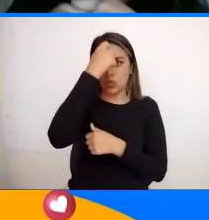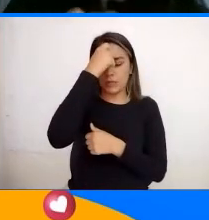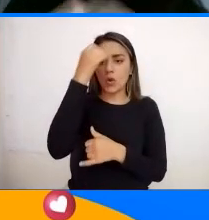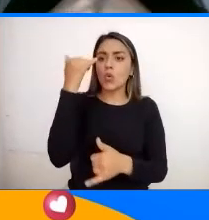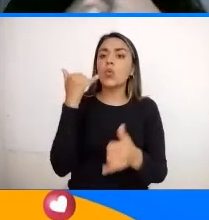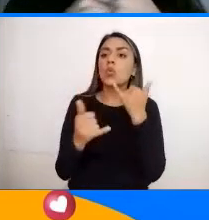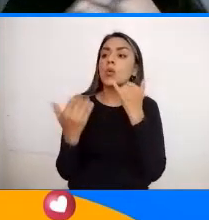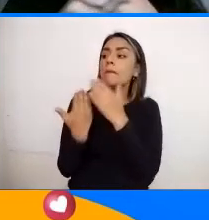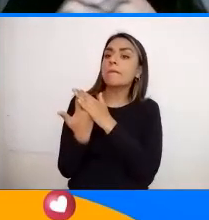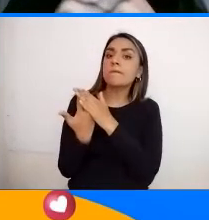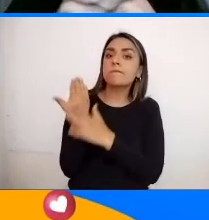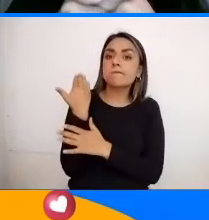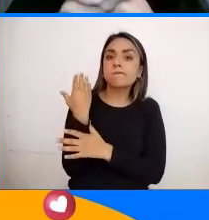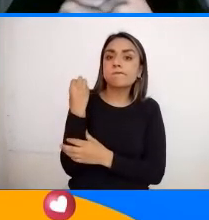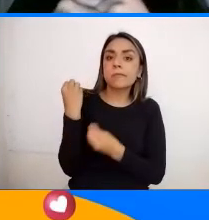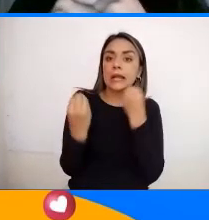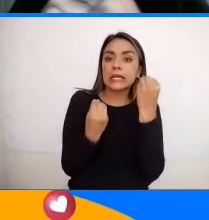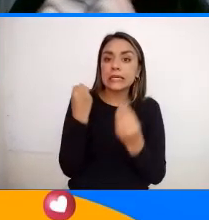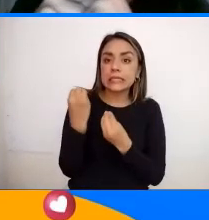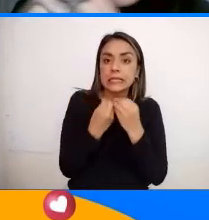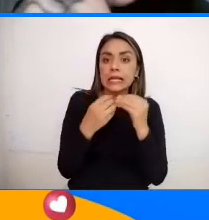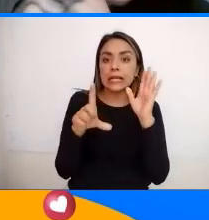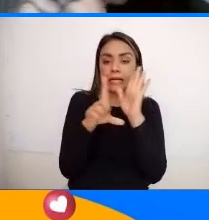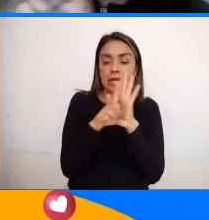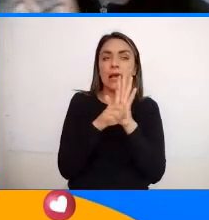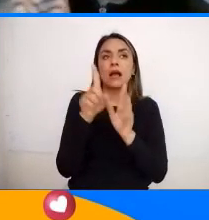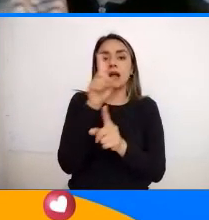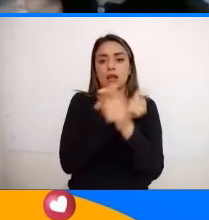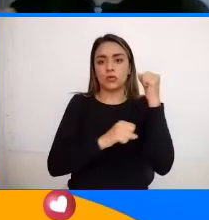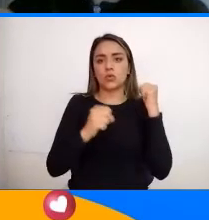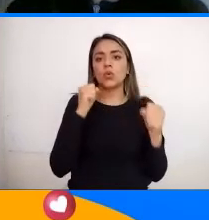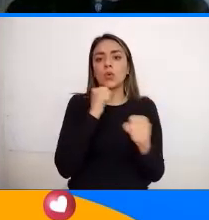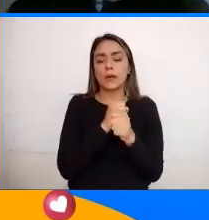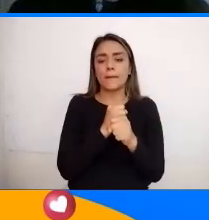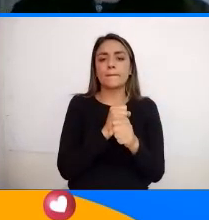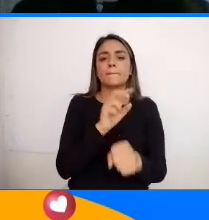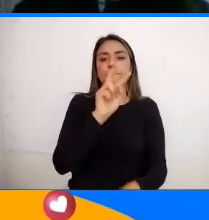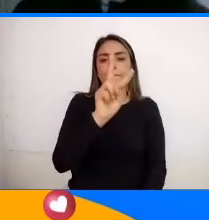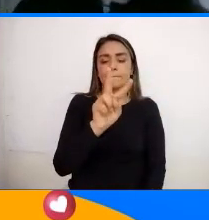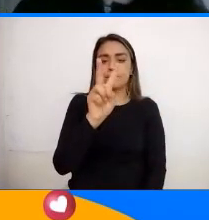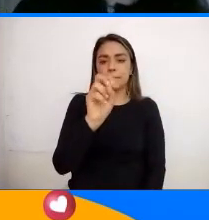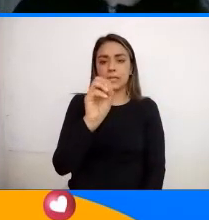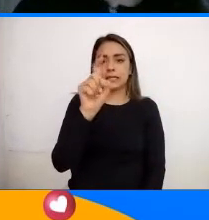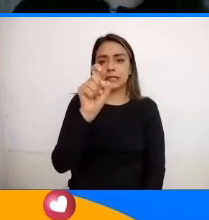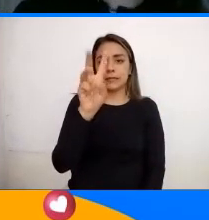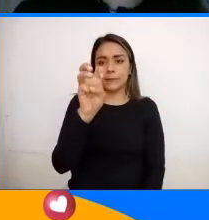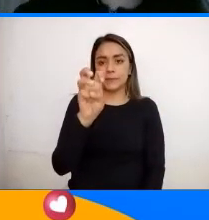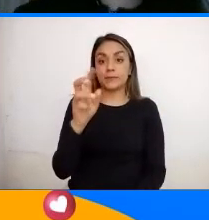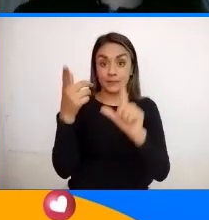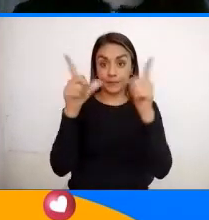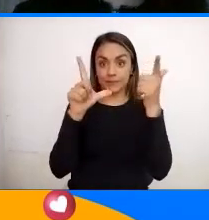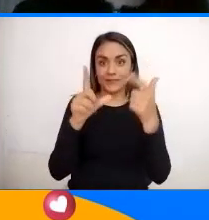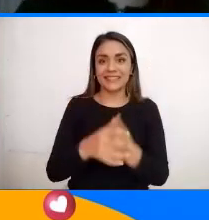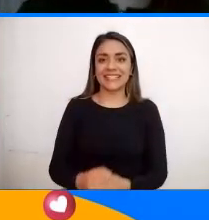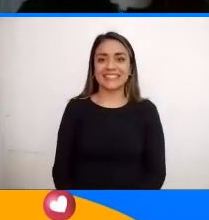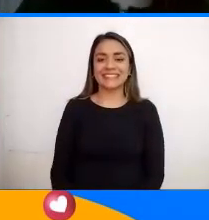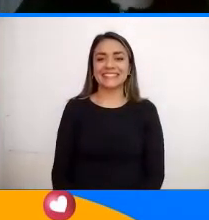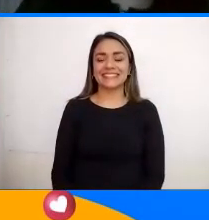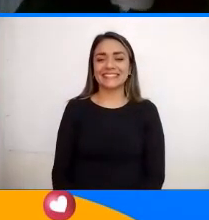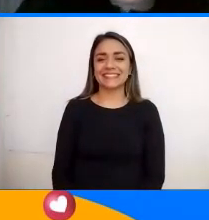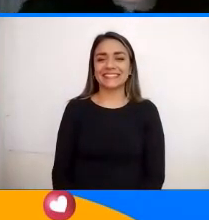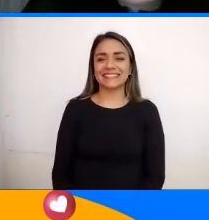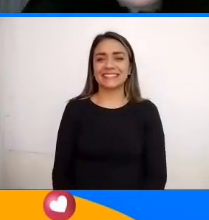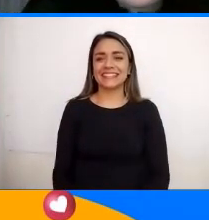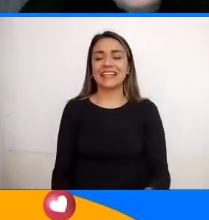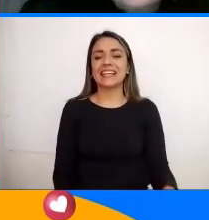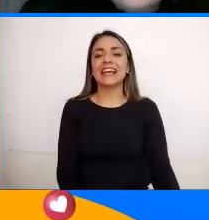actualización Que se hizo De esta ley Fue el año pasado Con la 2068 ¿Listo? Muy bien En el 98